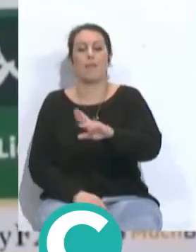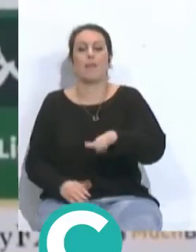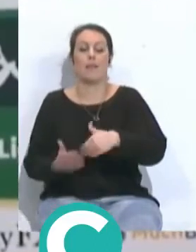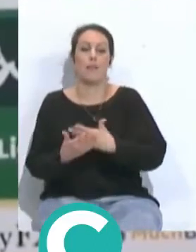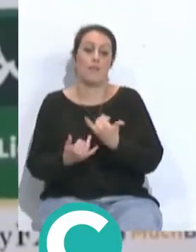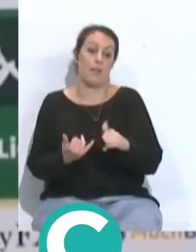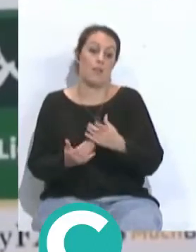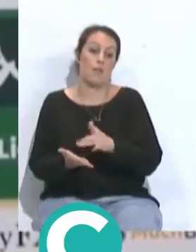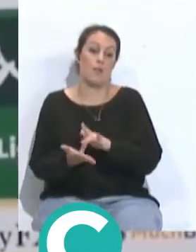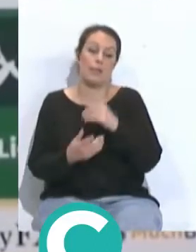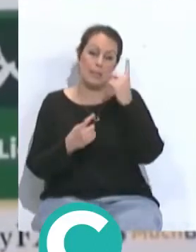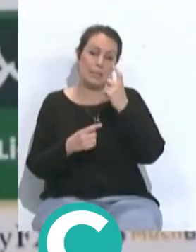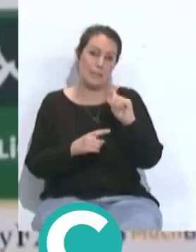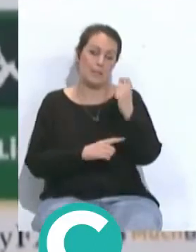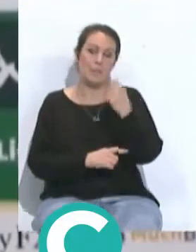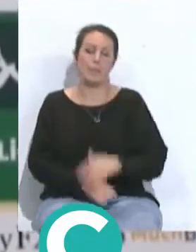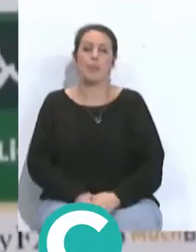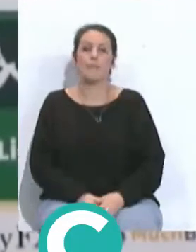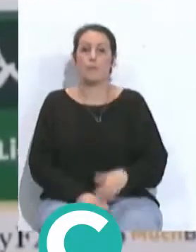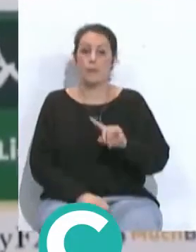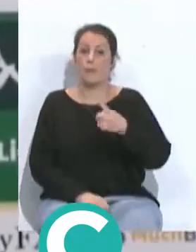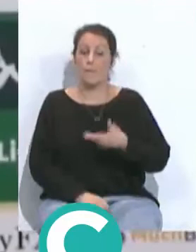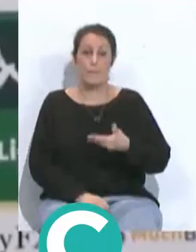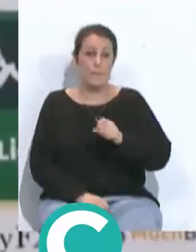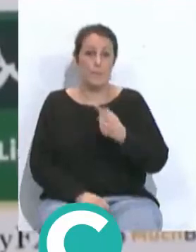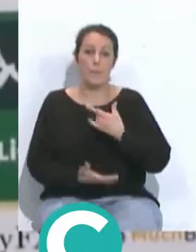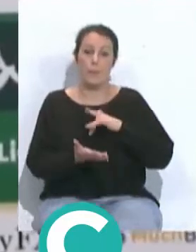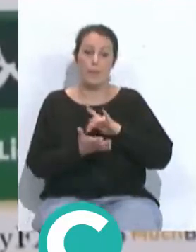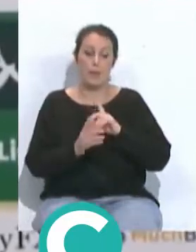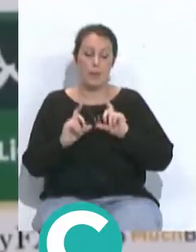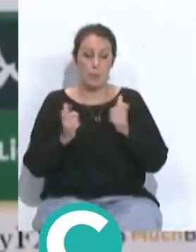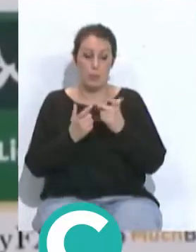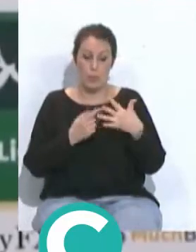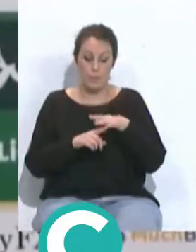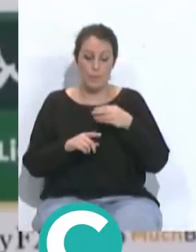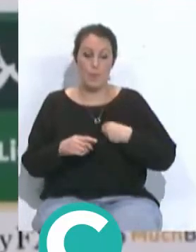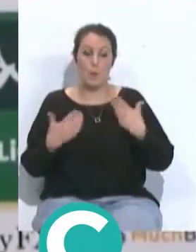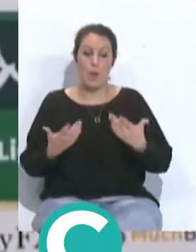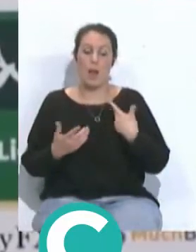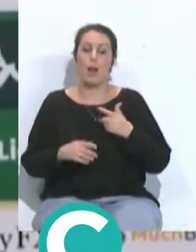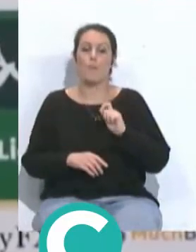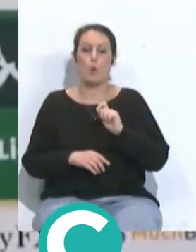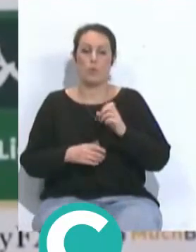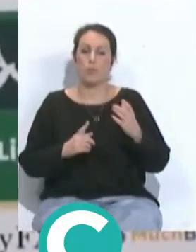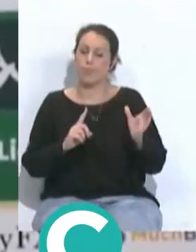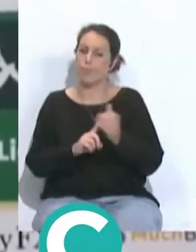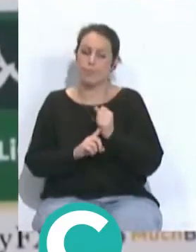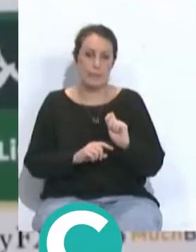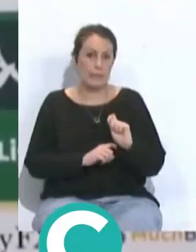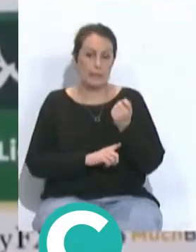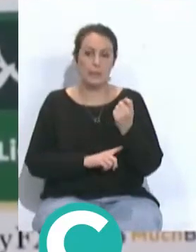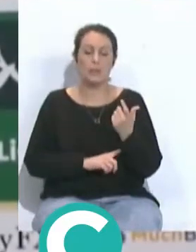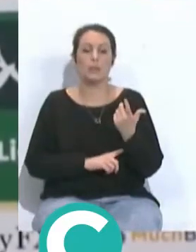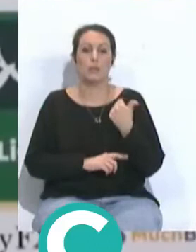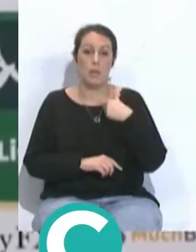y tratar de ganarla lo primero y lo más importante cuando un equipo está en esa situación es ganar y sacar puntos y yo creo que